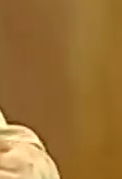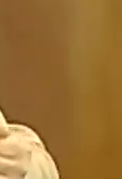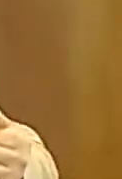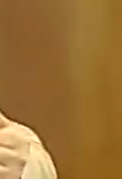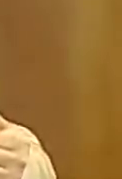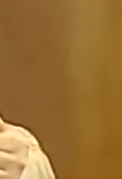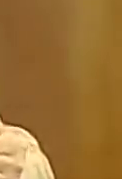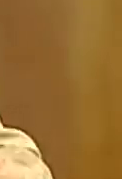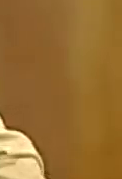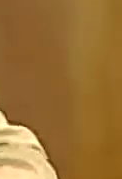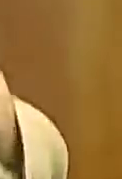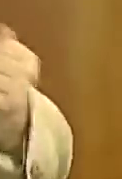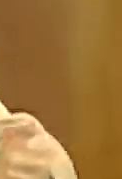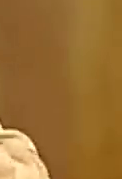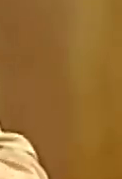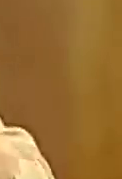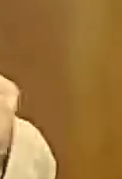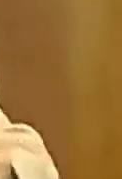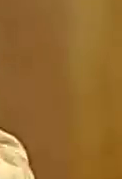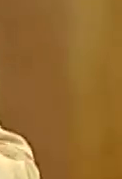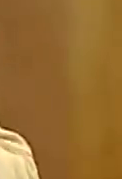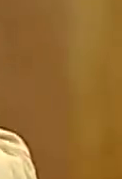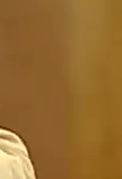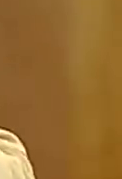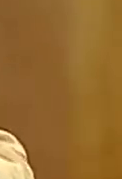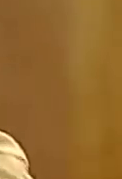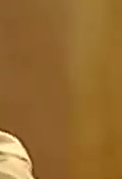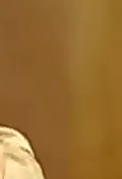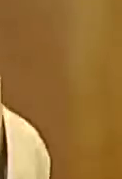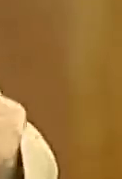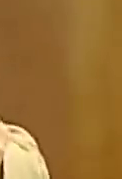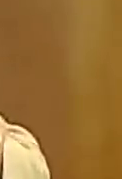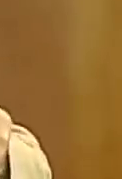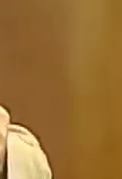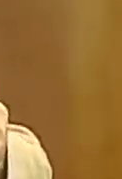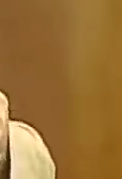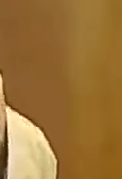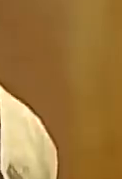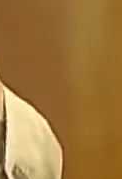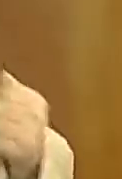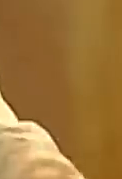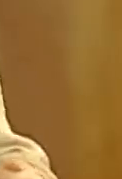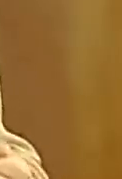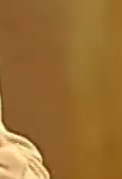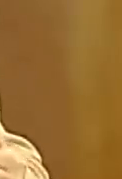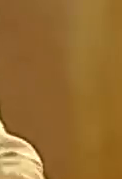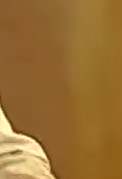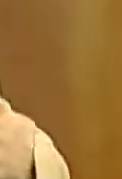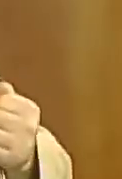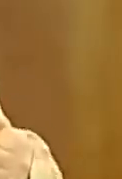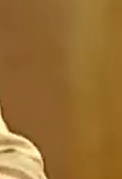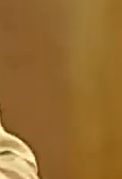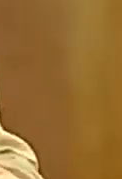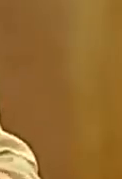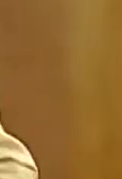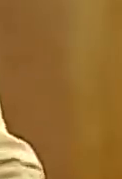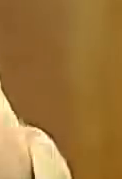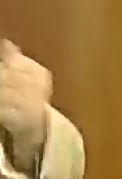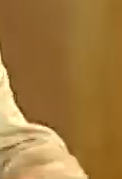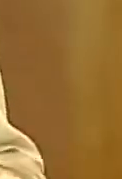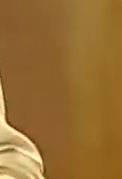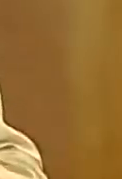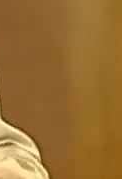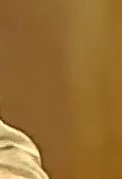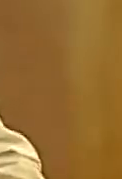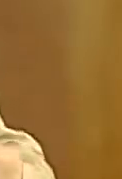por eso mismo porque sé lo que cuesta ser venezolano porque sé la historia de este país que es una historia verdaderamente